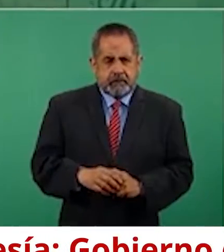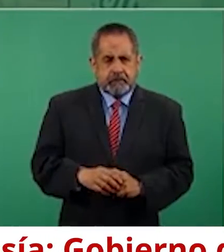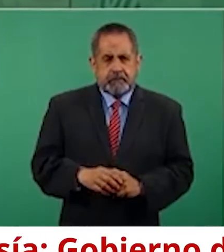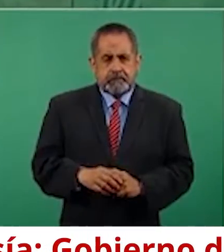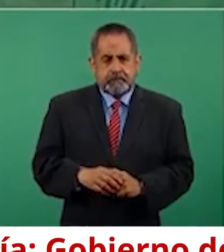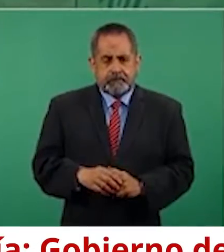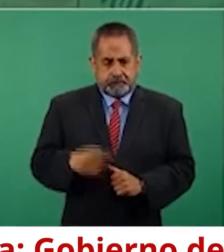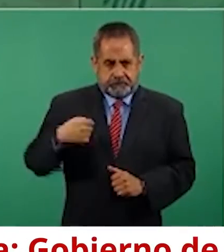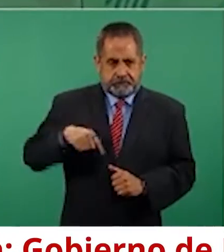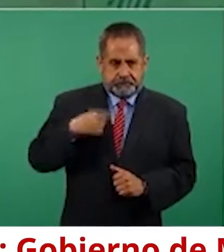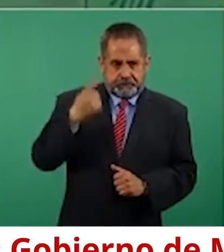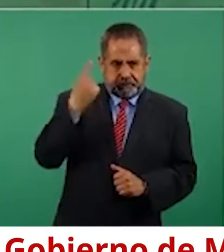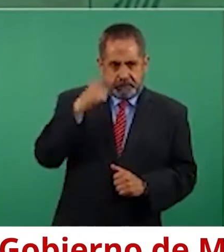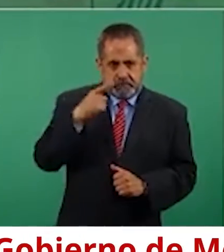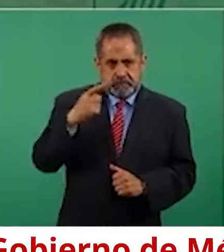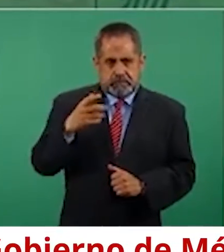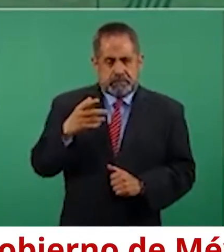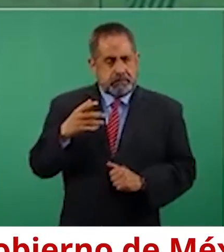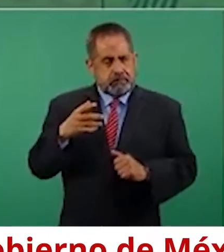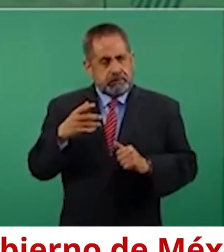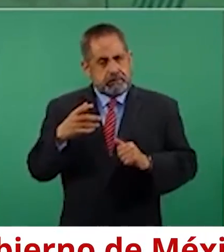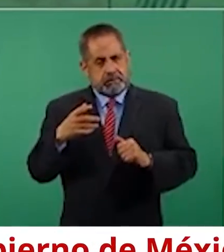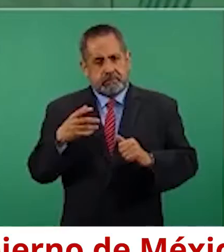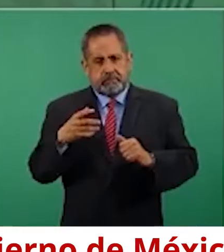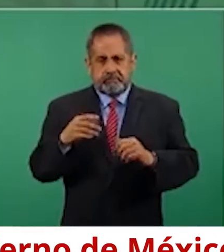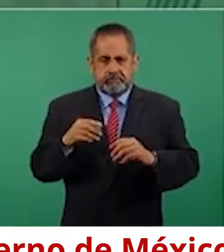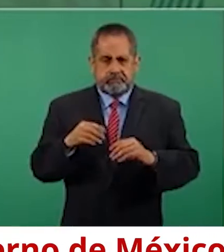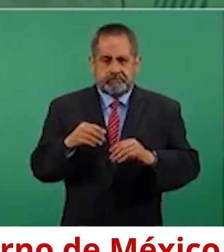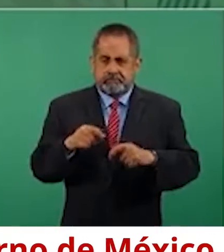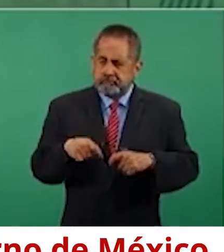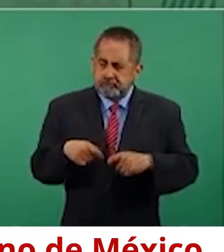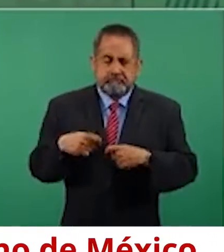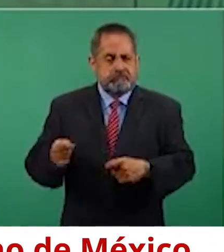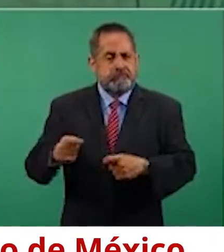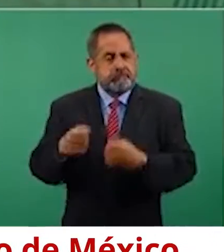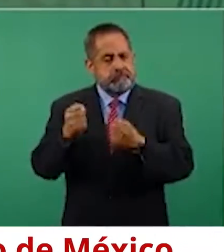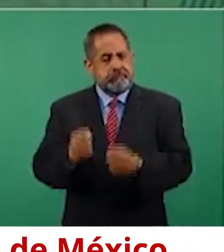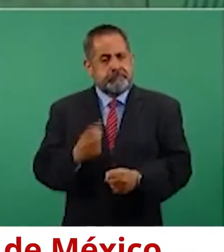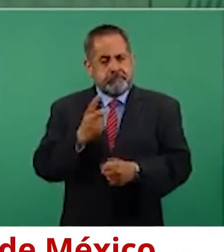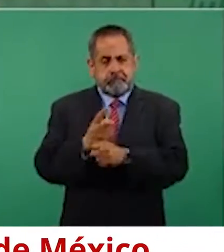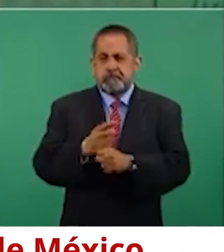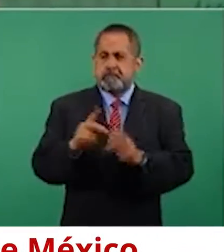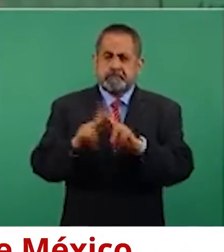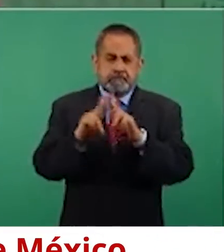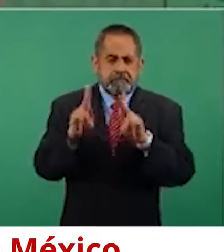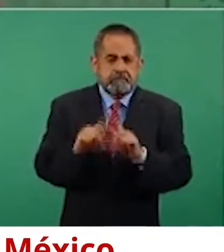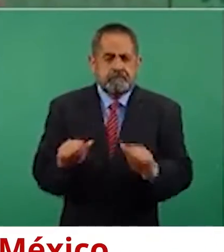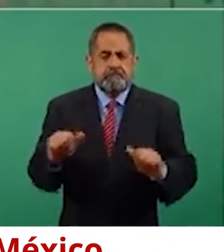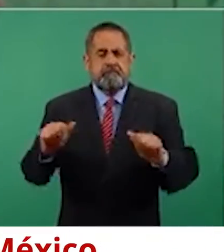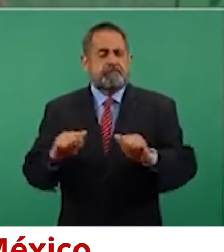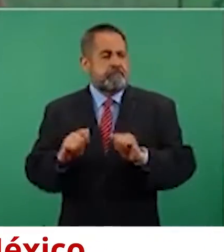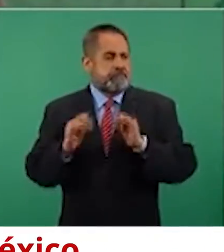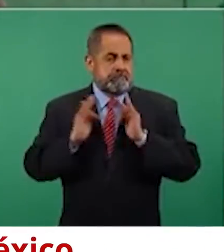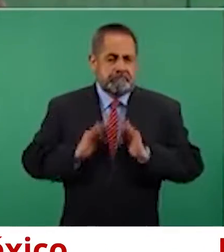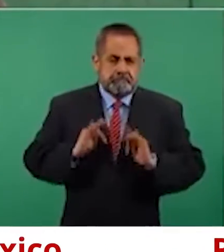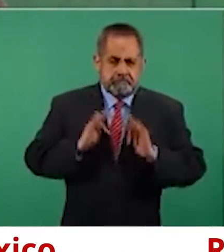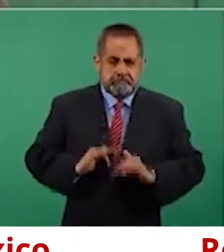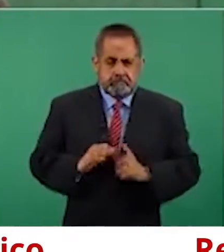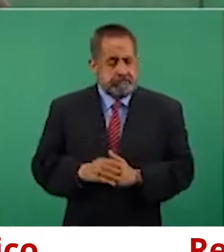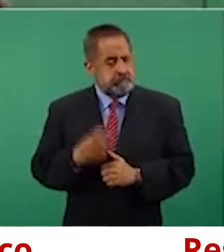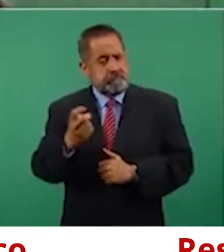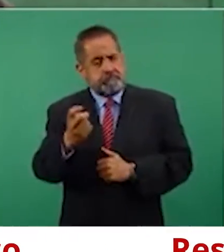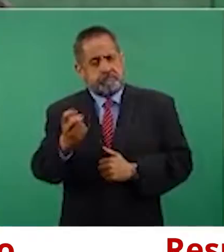garantizar la seguridad, la paz, la tranquilidad. Ese es nuestro